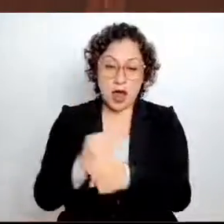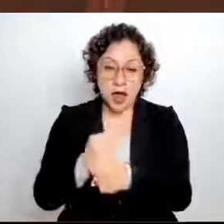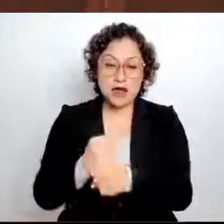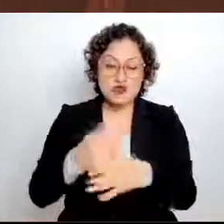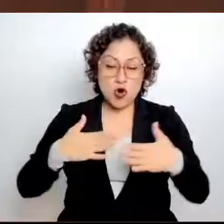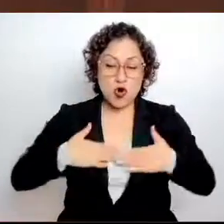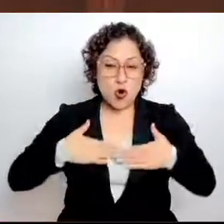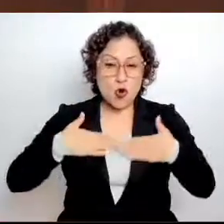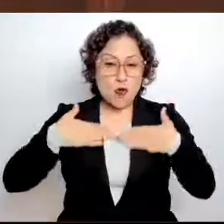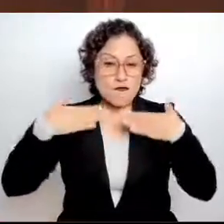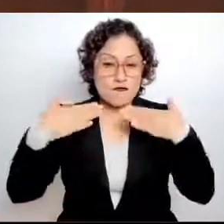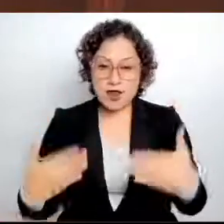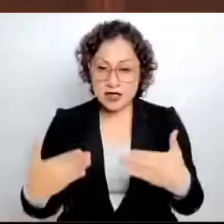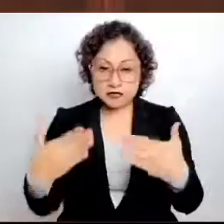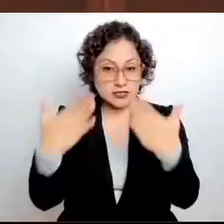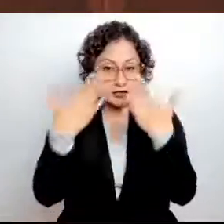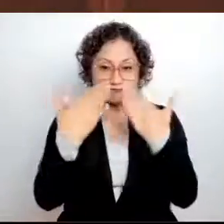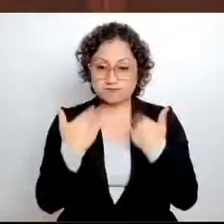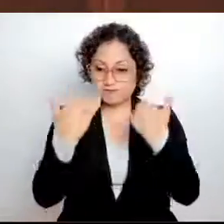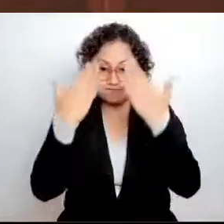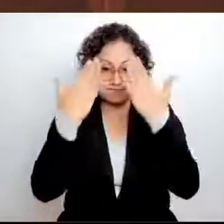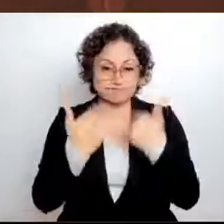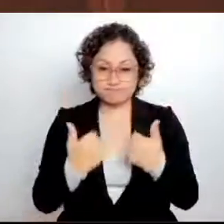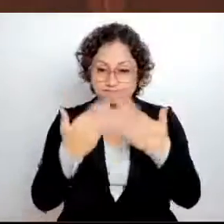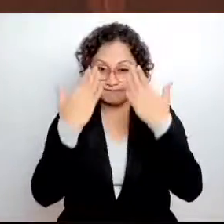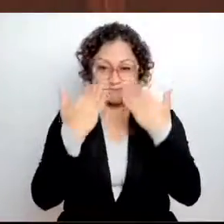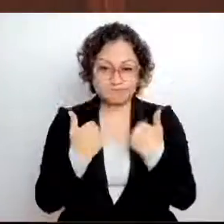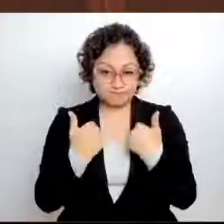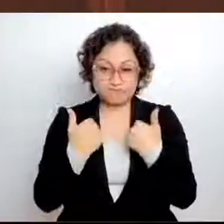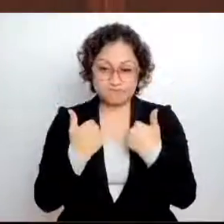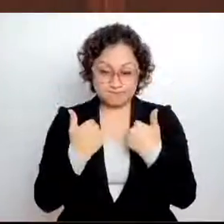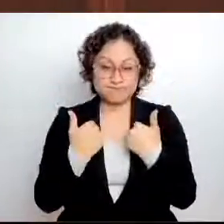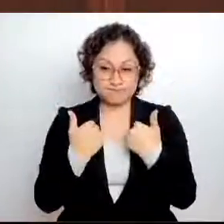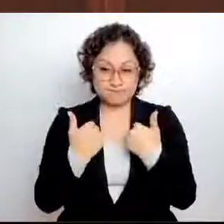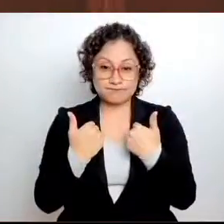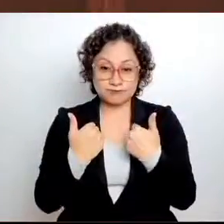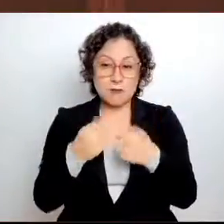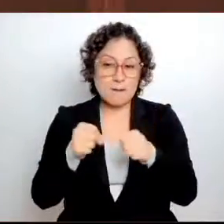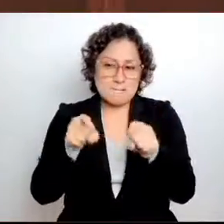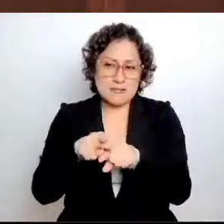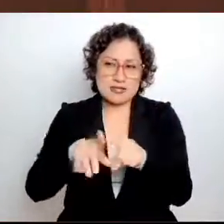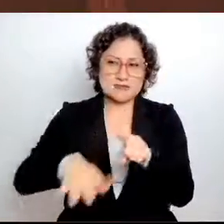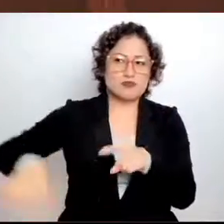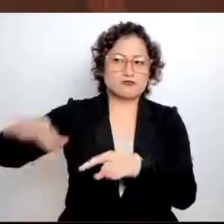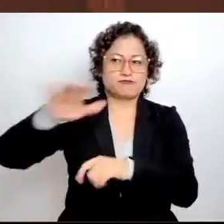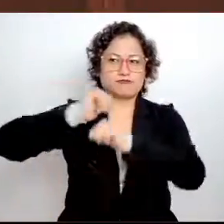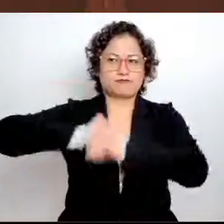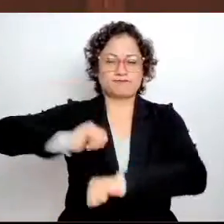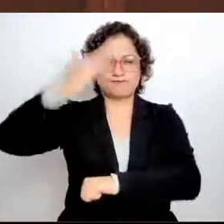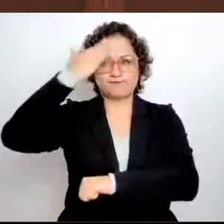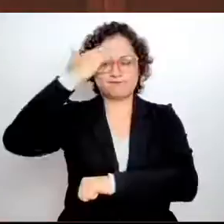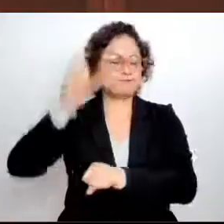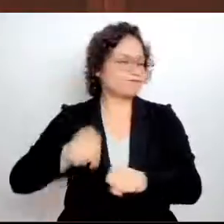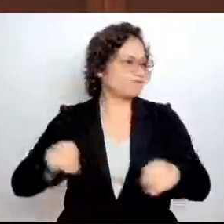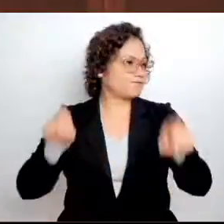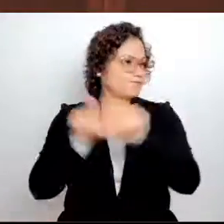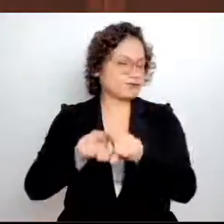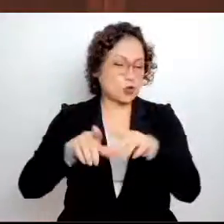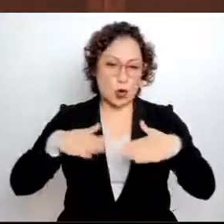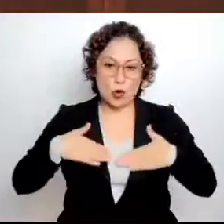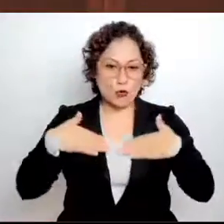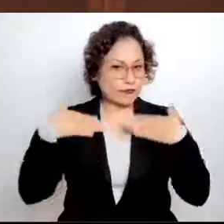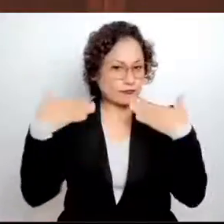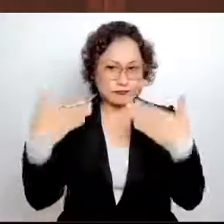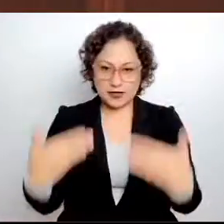habiendo desconfianza en la policía y en las autoridades en general. Por lo que, de